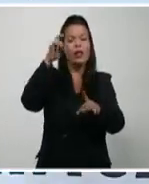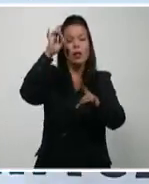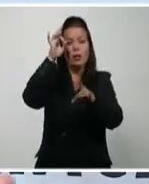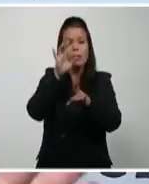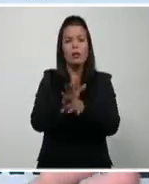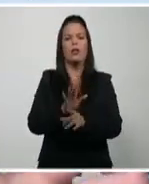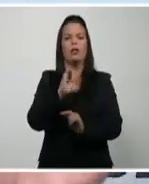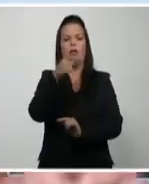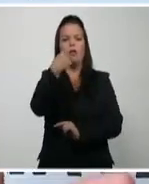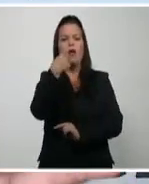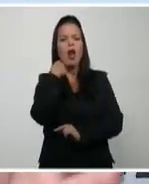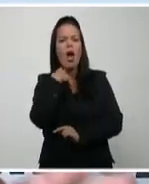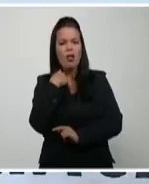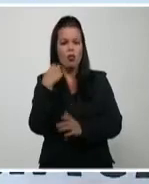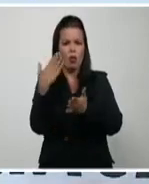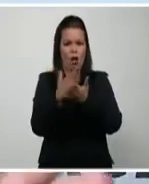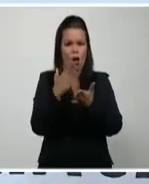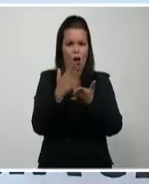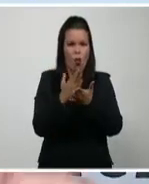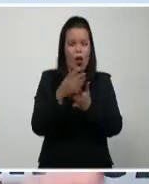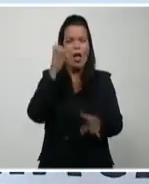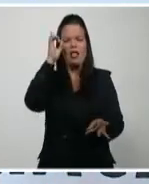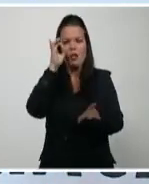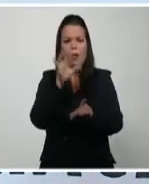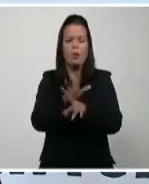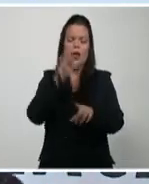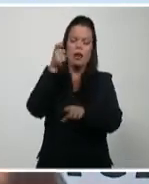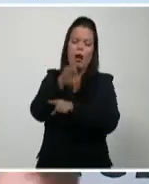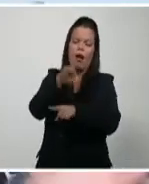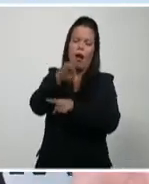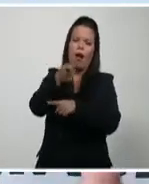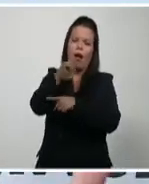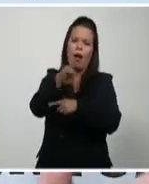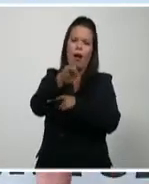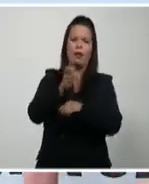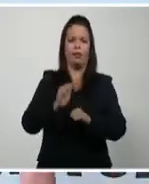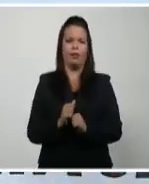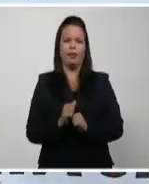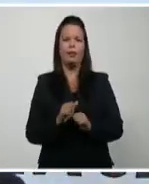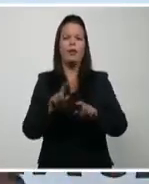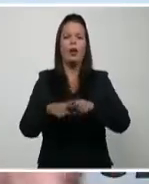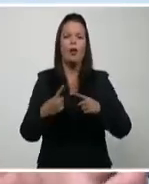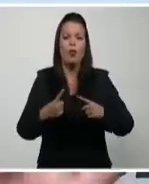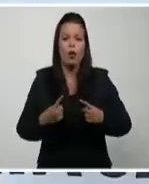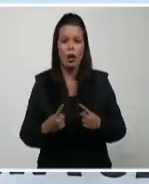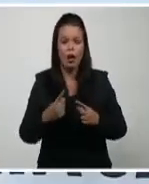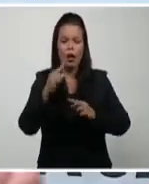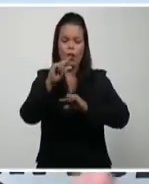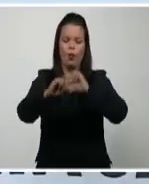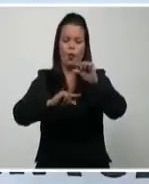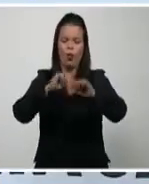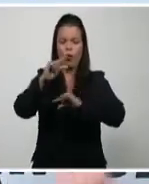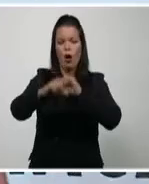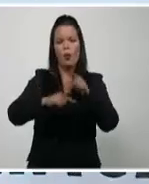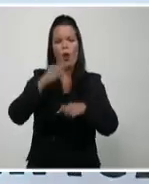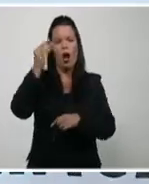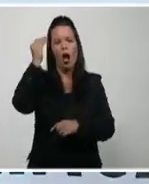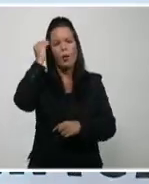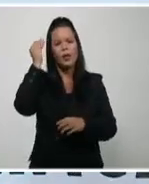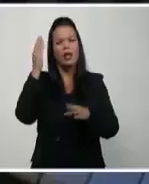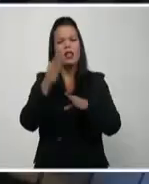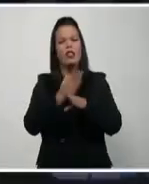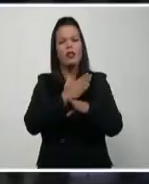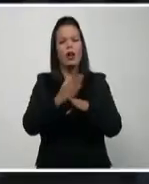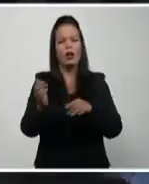primer año, sea capaz de ir aprendiendo paso a paso y de ejecutando en los diferentes espacios de la escuela, que tenemos muchos, esa